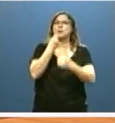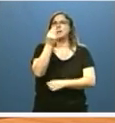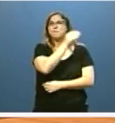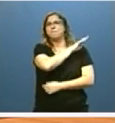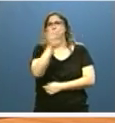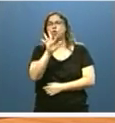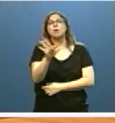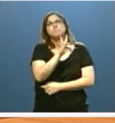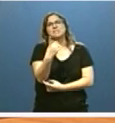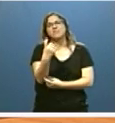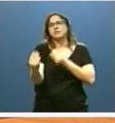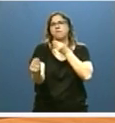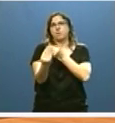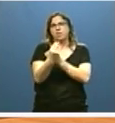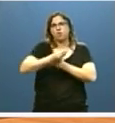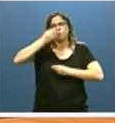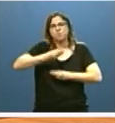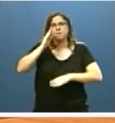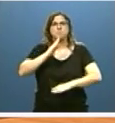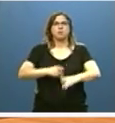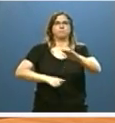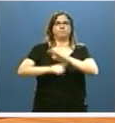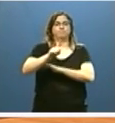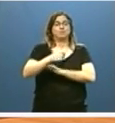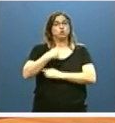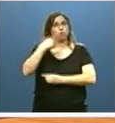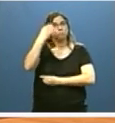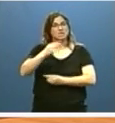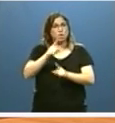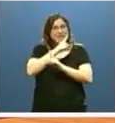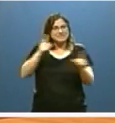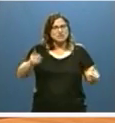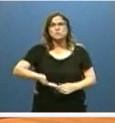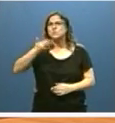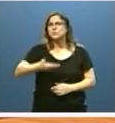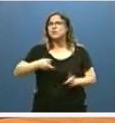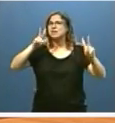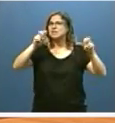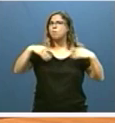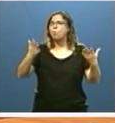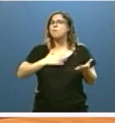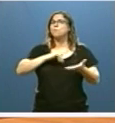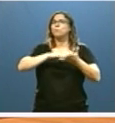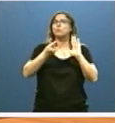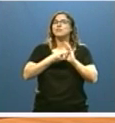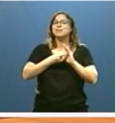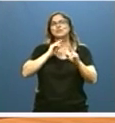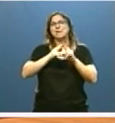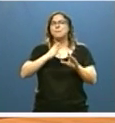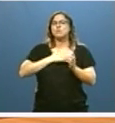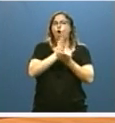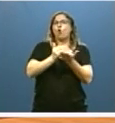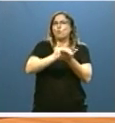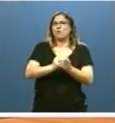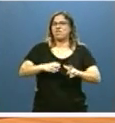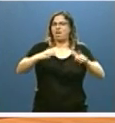necesaria financiación. Creo que este año será también clave en el despliegue de nuestro proyecto de comunidad. si